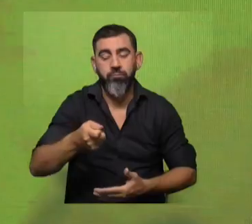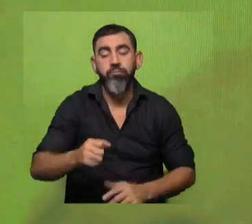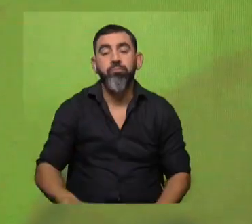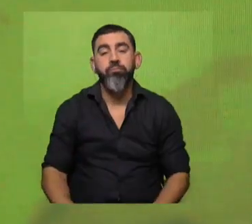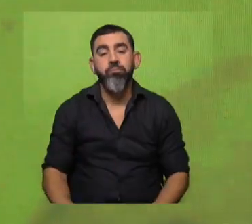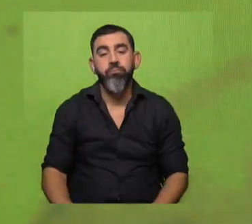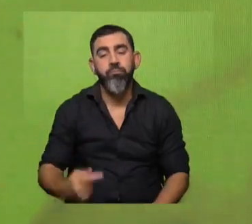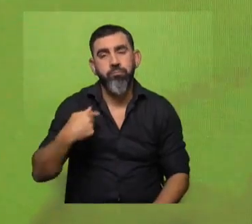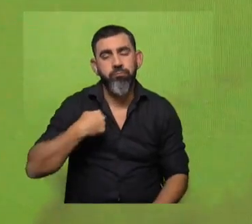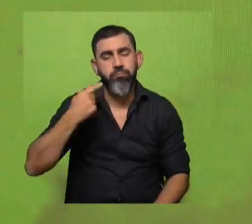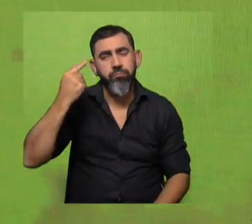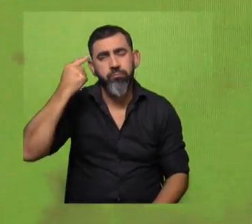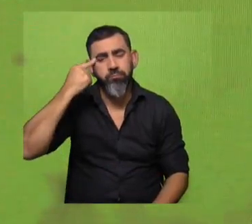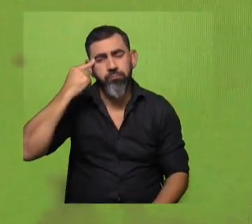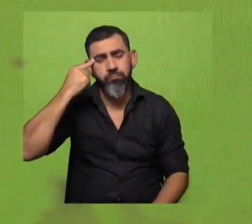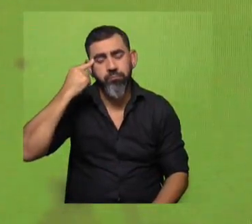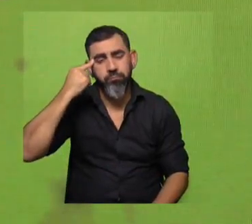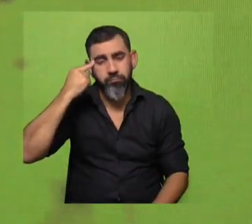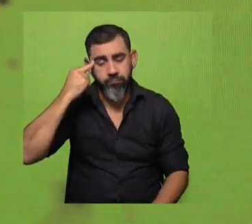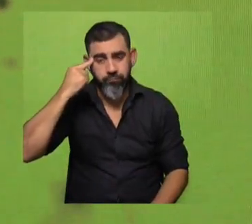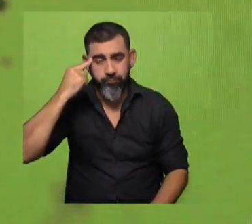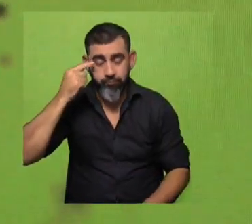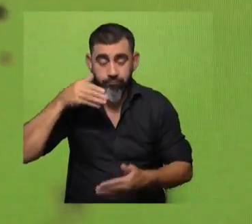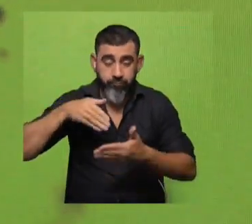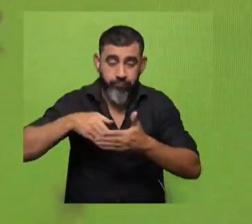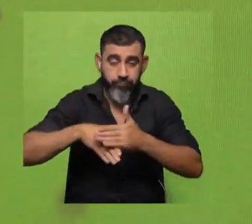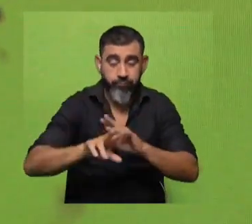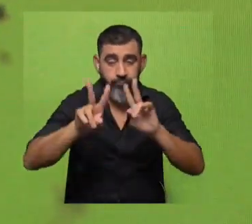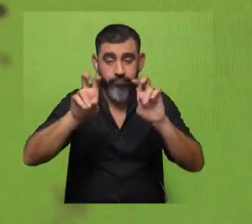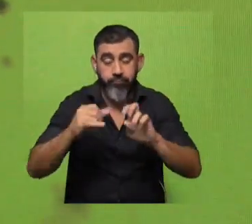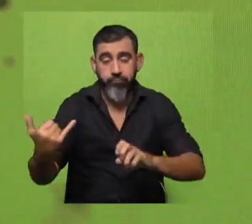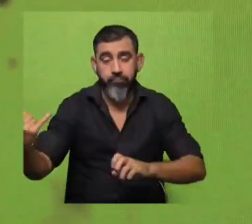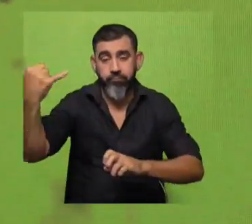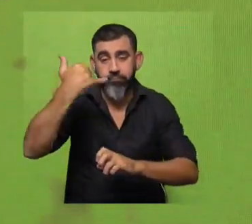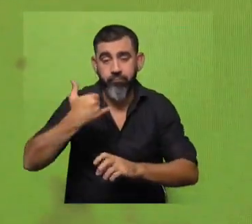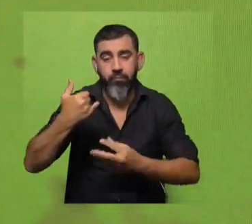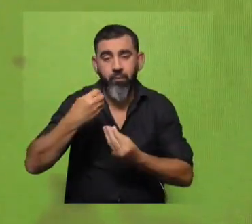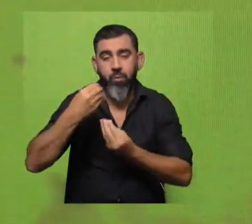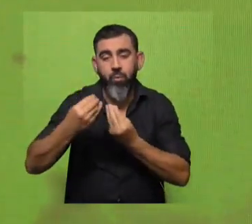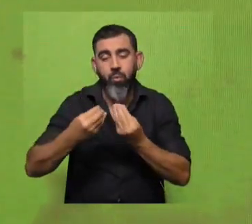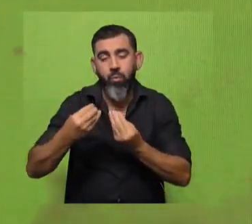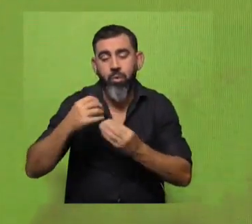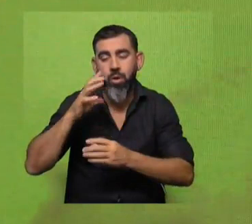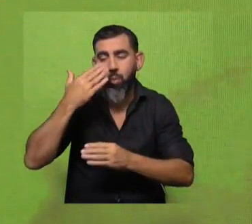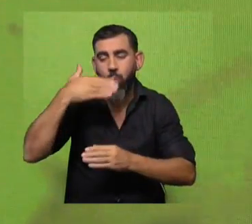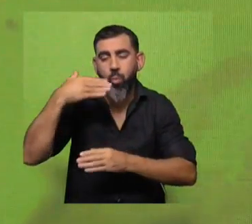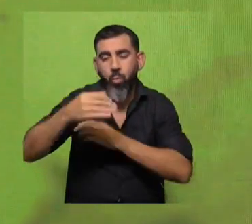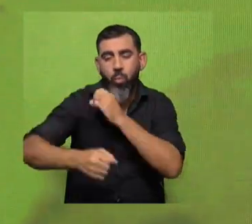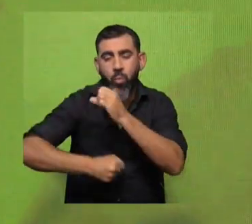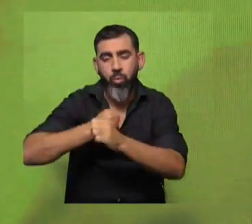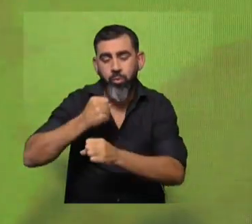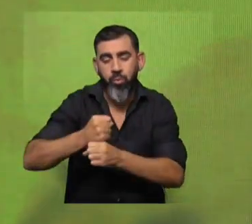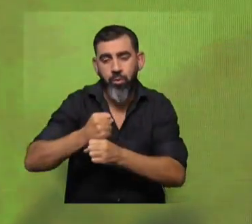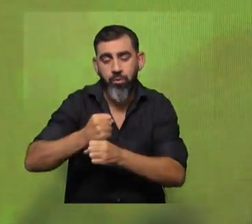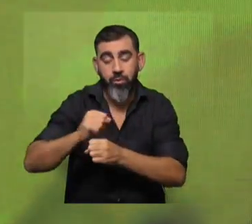Estaba pensando, y esto como introducción de lo que nos vas a contar, cuánto en estos últimos años hemos escuchado hablar